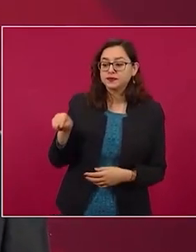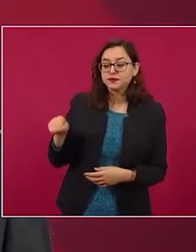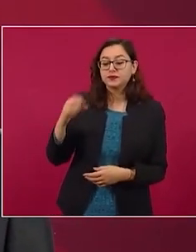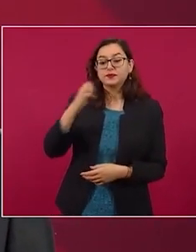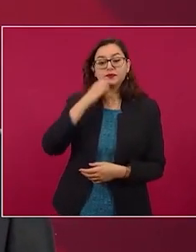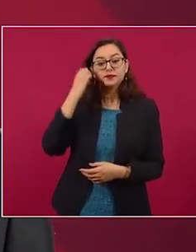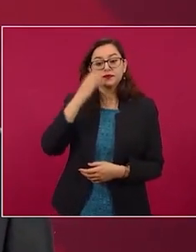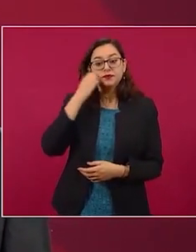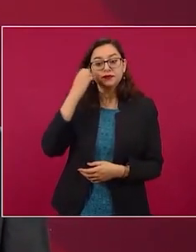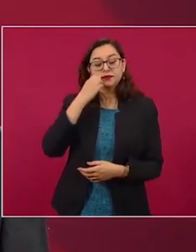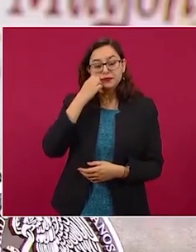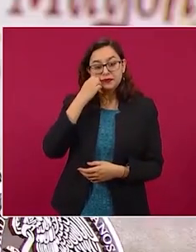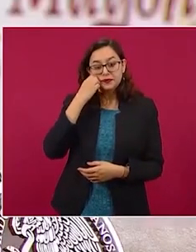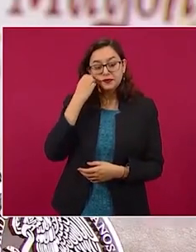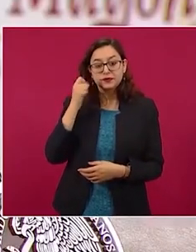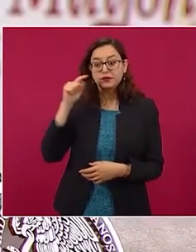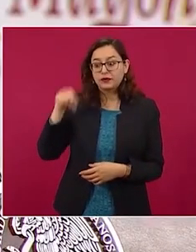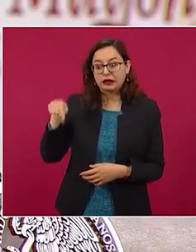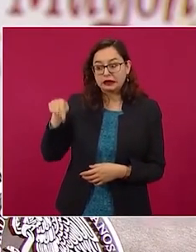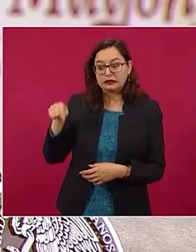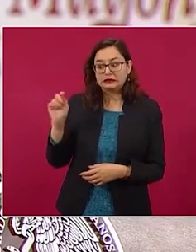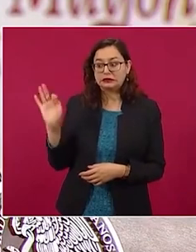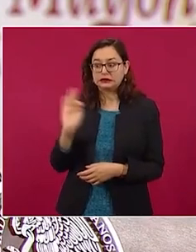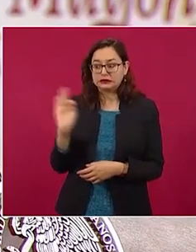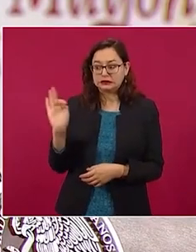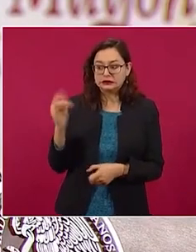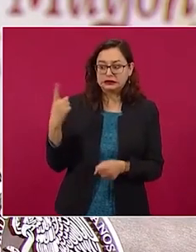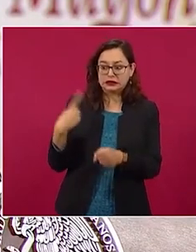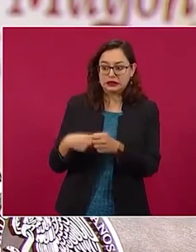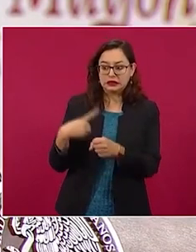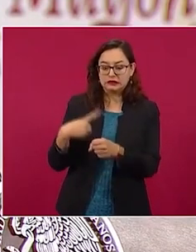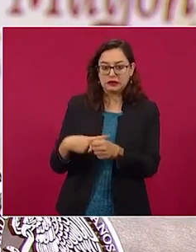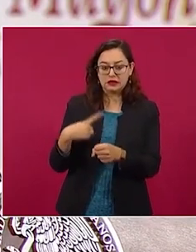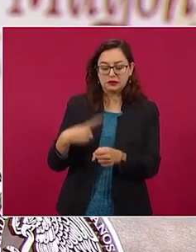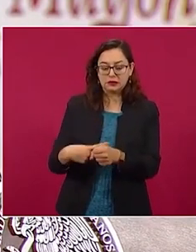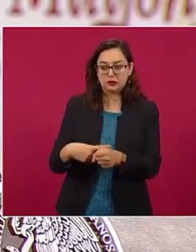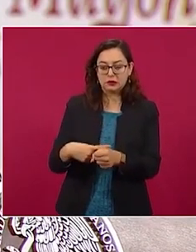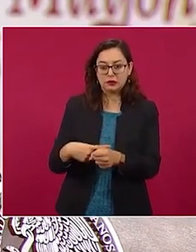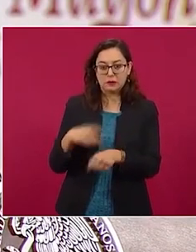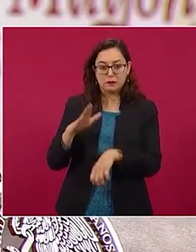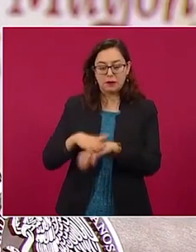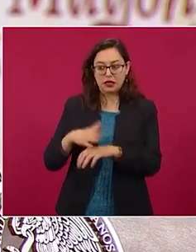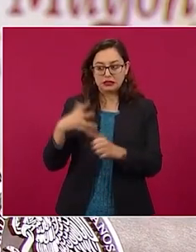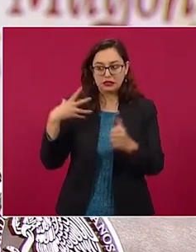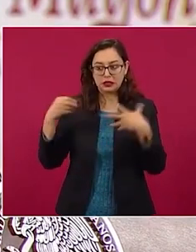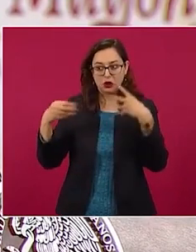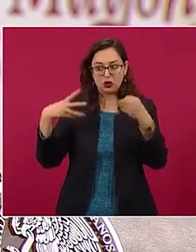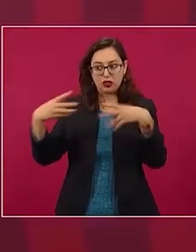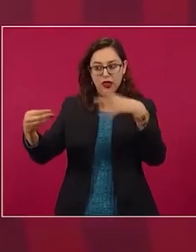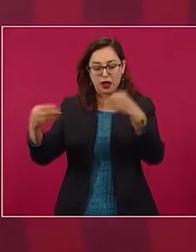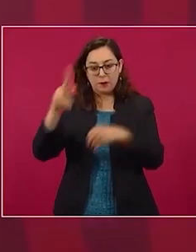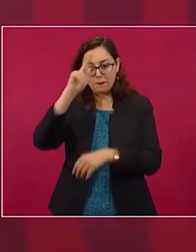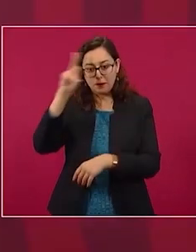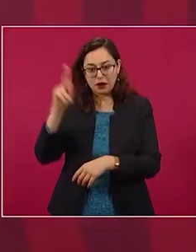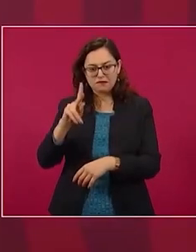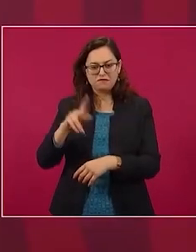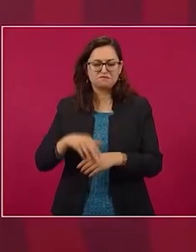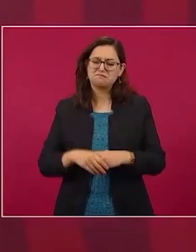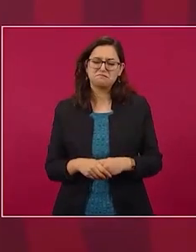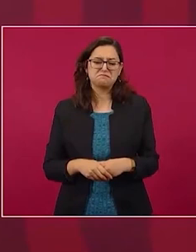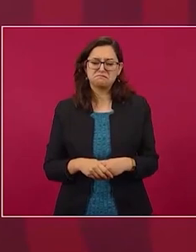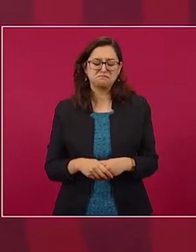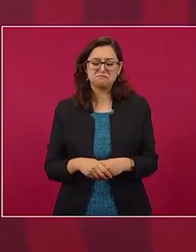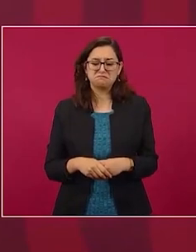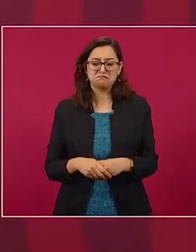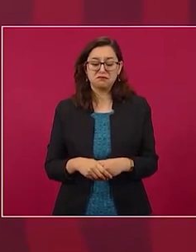una mayor proporción de casos en las poblaciones escolares. La respuesta de la evidencia también es no.